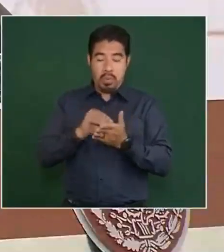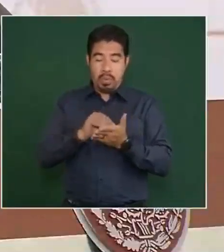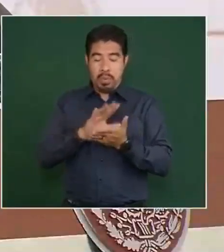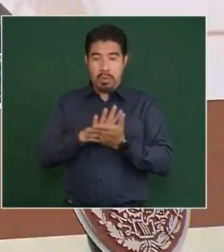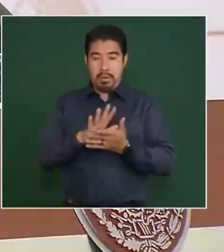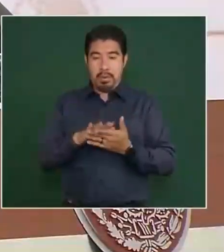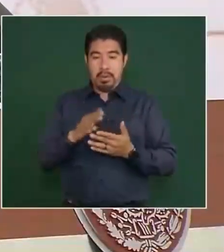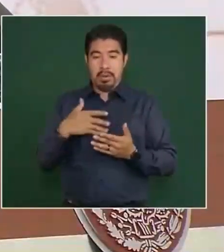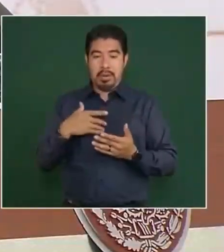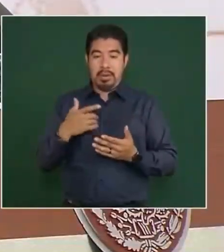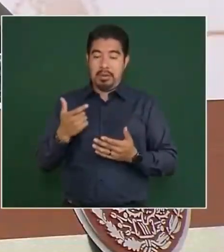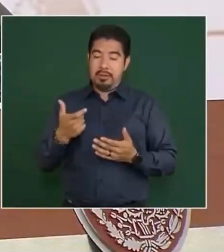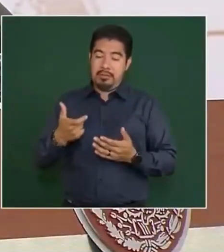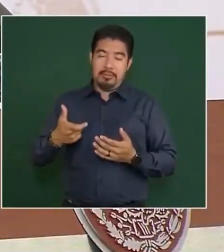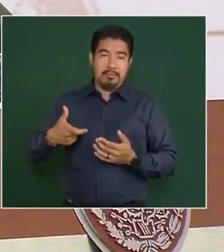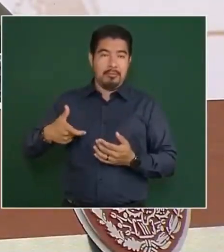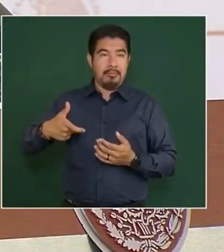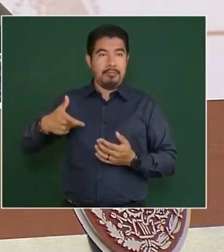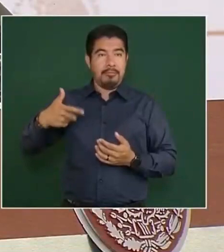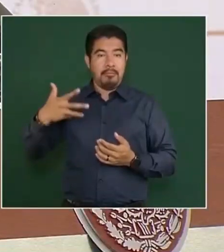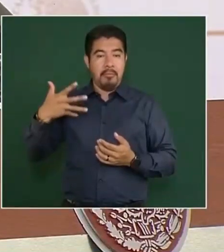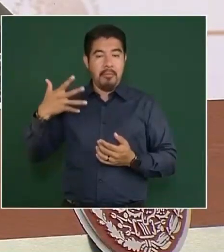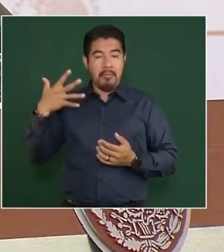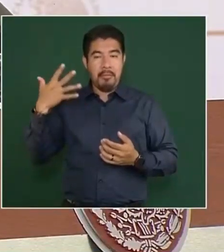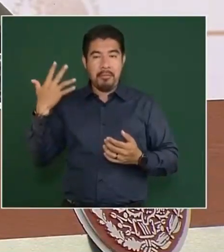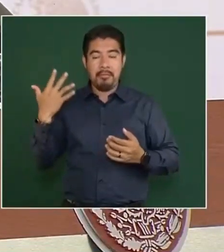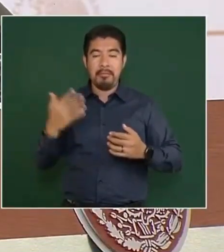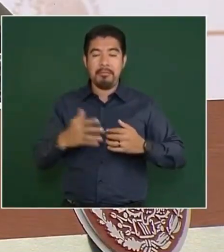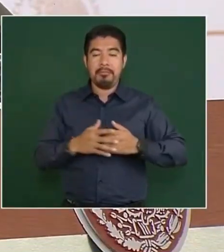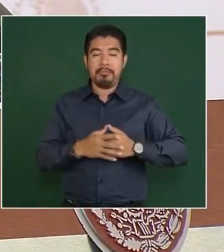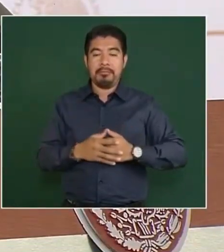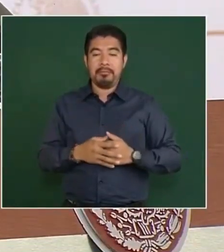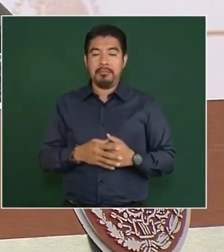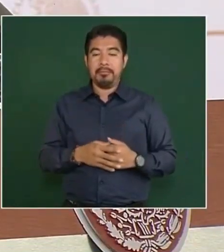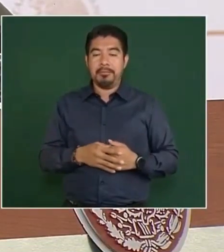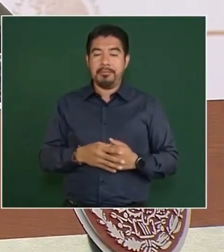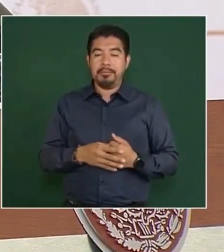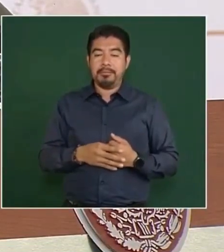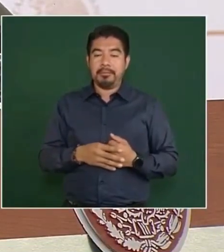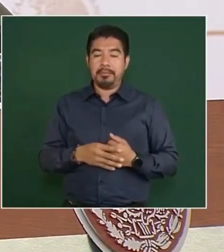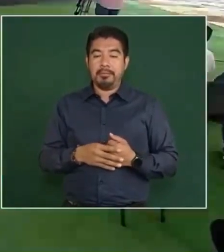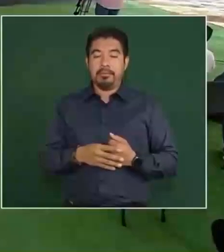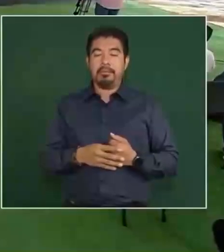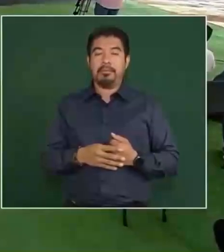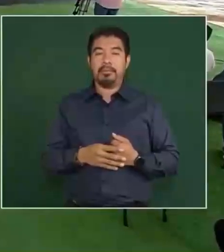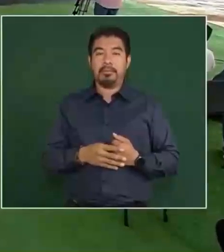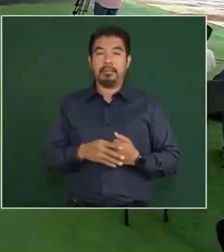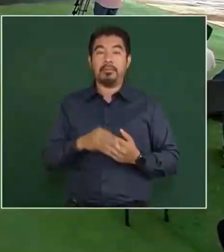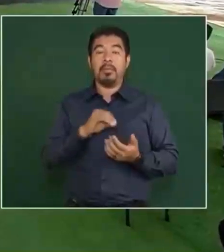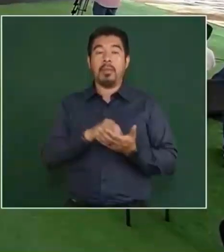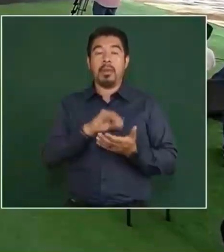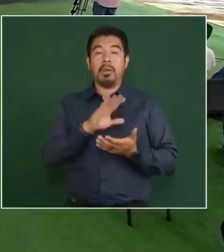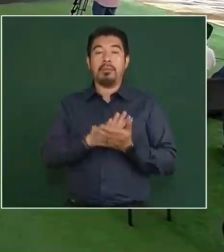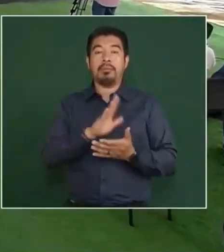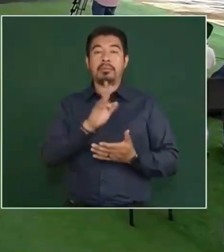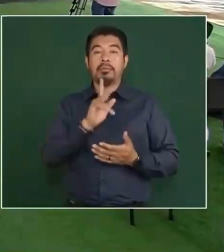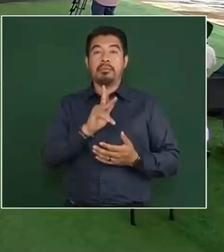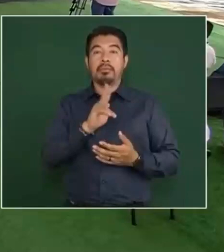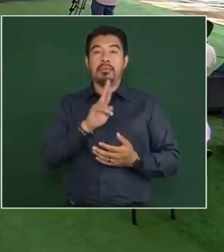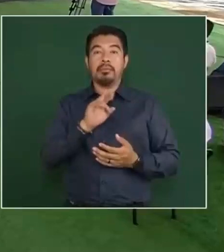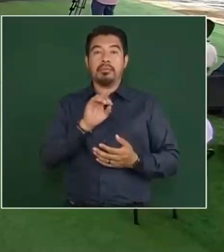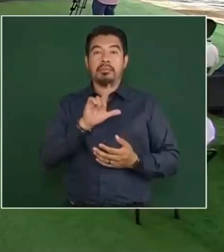muy bien, y en el prólogo pone que hay